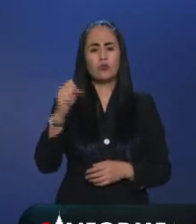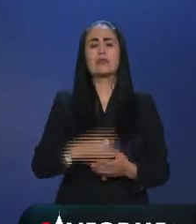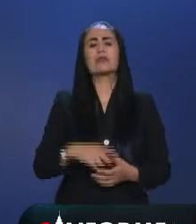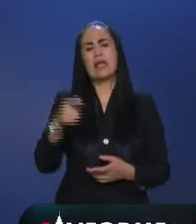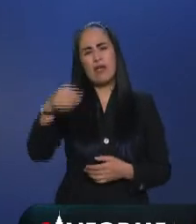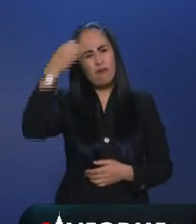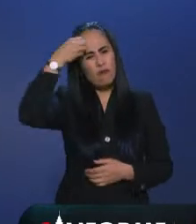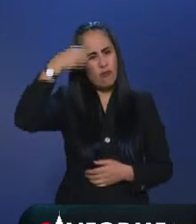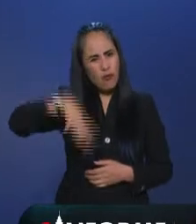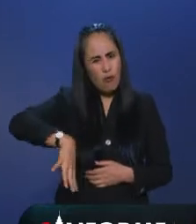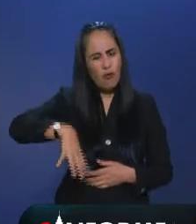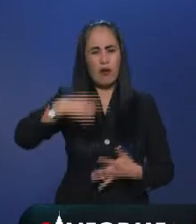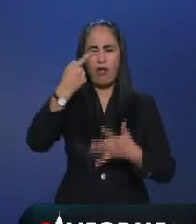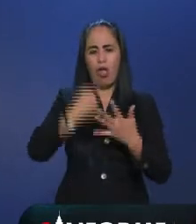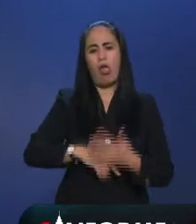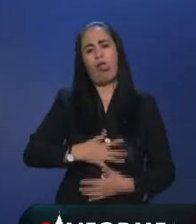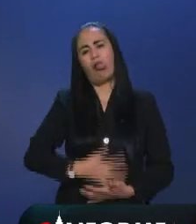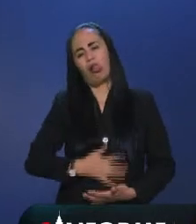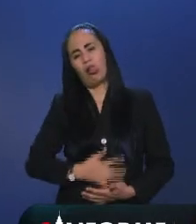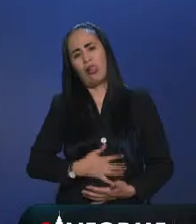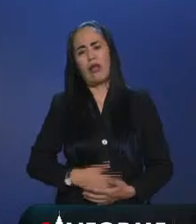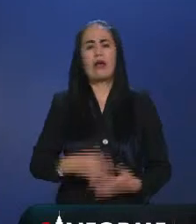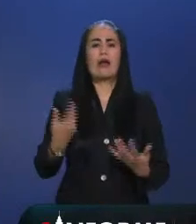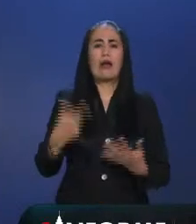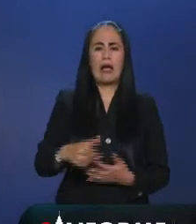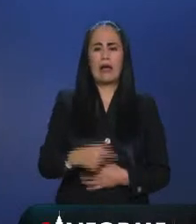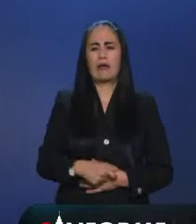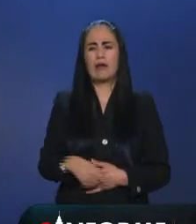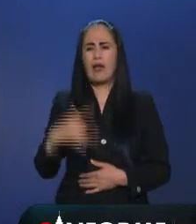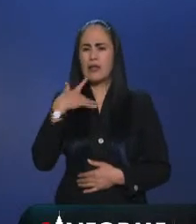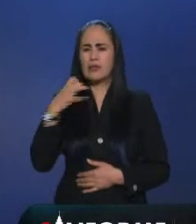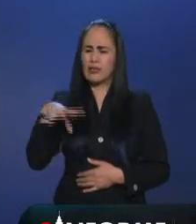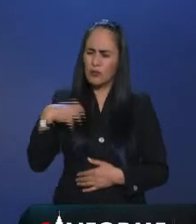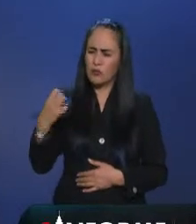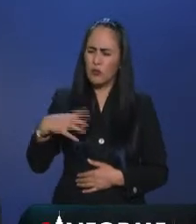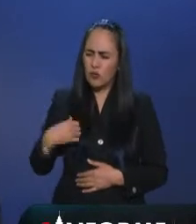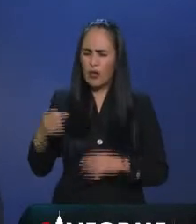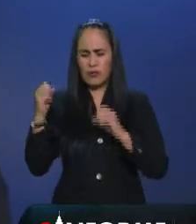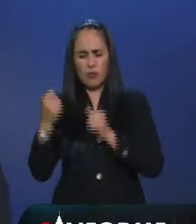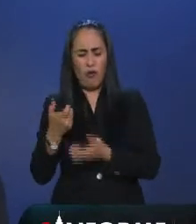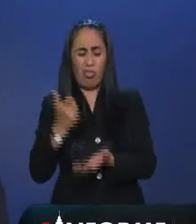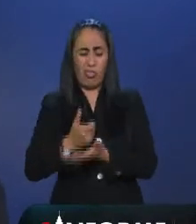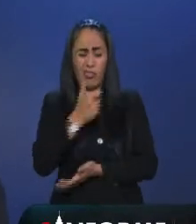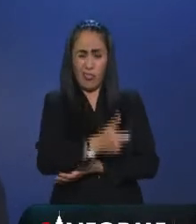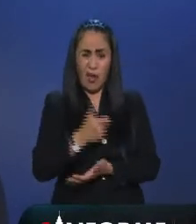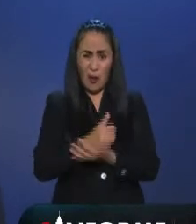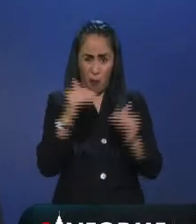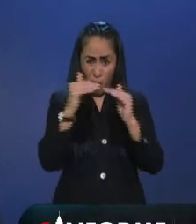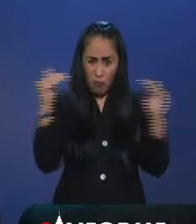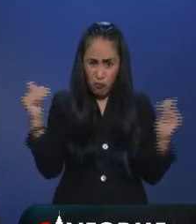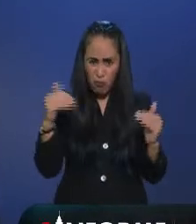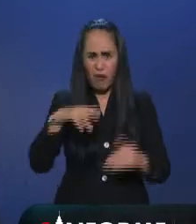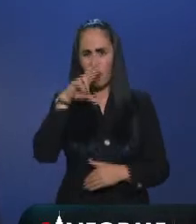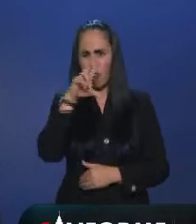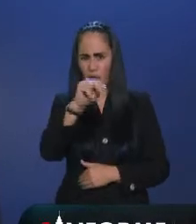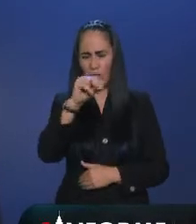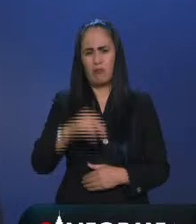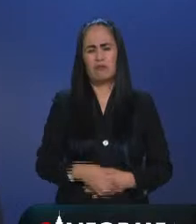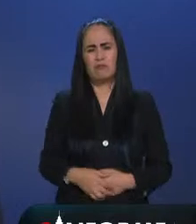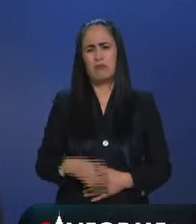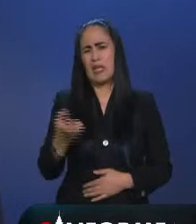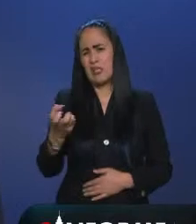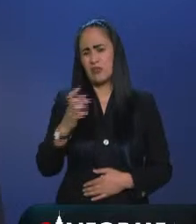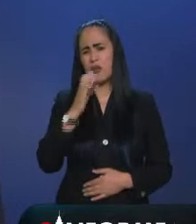los perezosos y todos los que viven plácidamente del empeño puesto por otros entre otras barbaridades dice pero este tipo de comentarios fueron